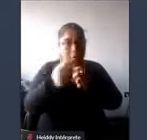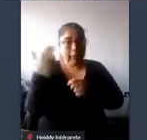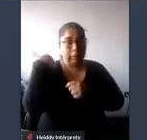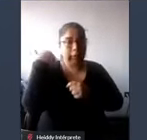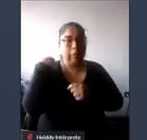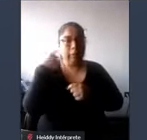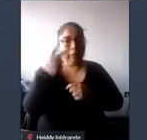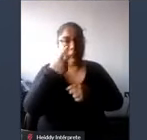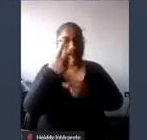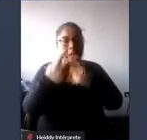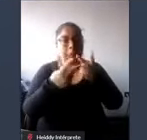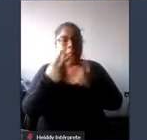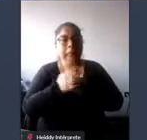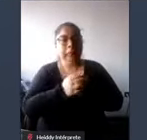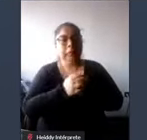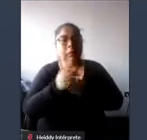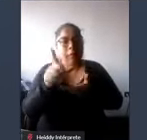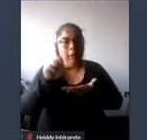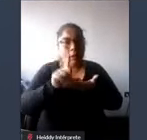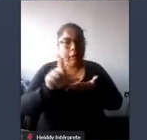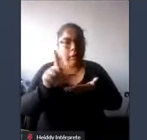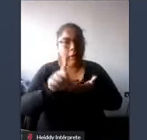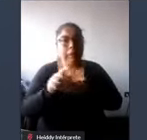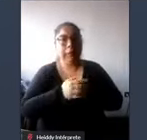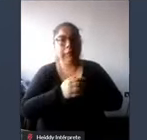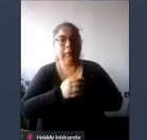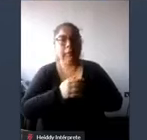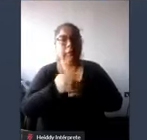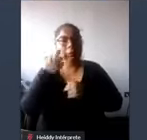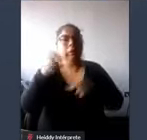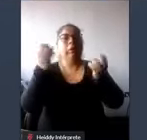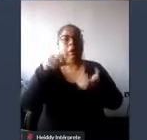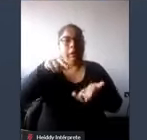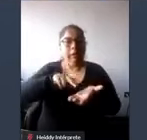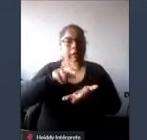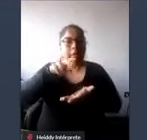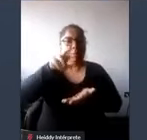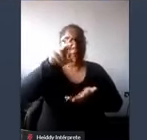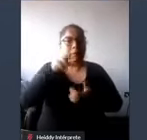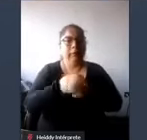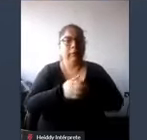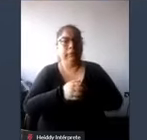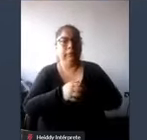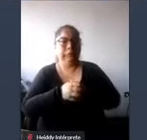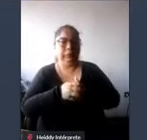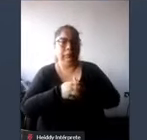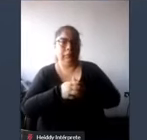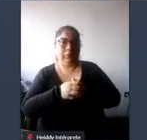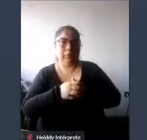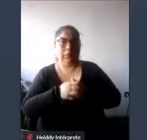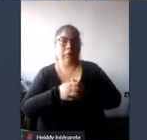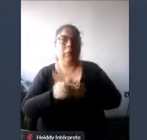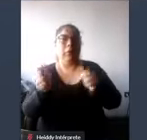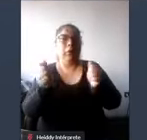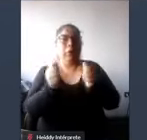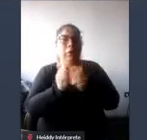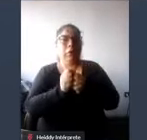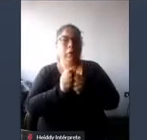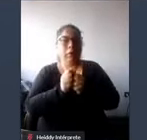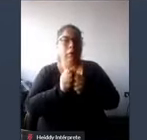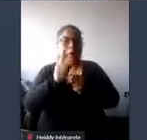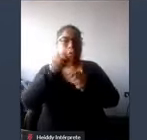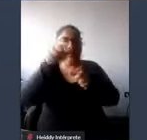zonas periféricas de Lima donde hay escaleras con sin tener